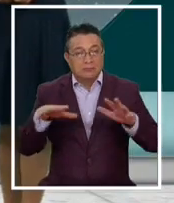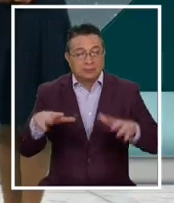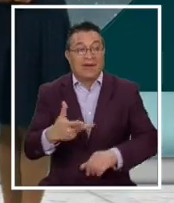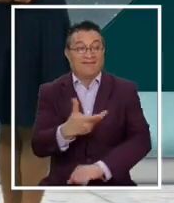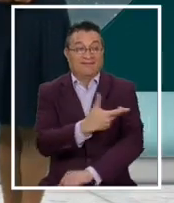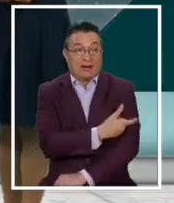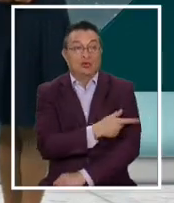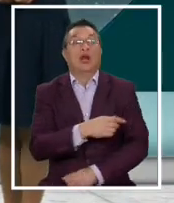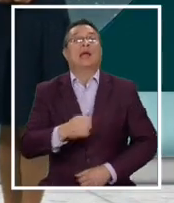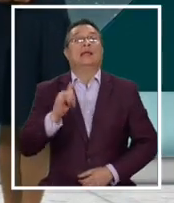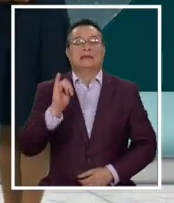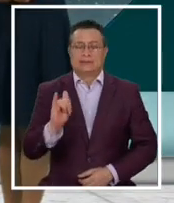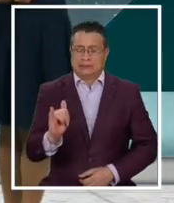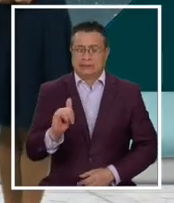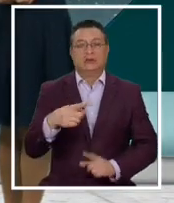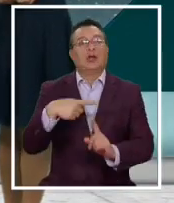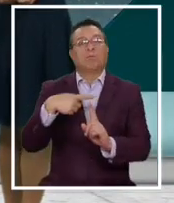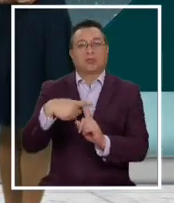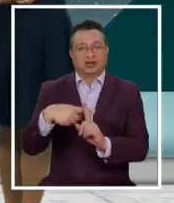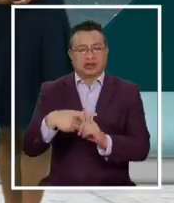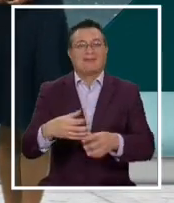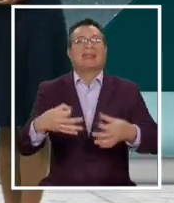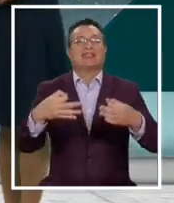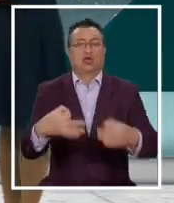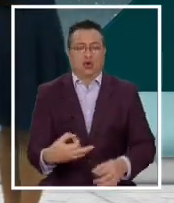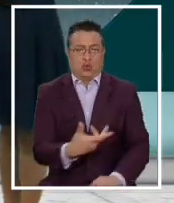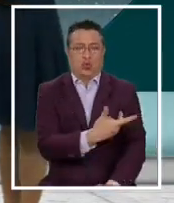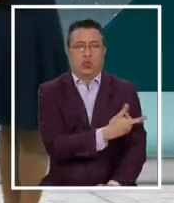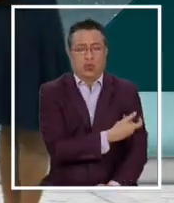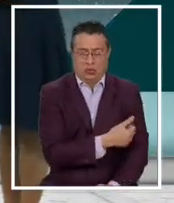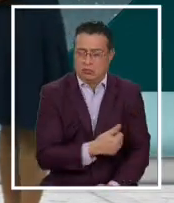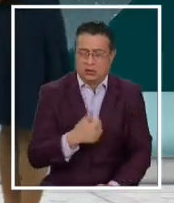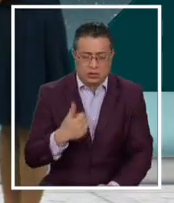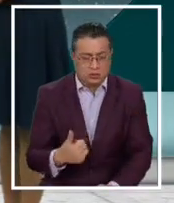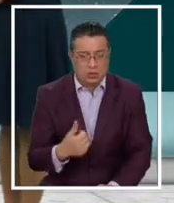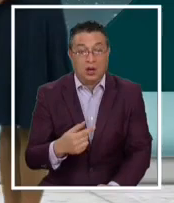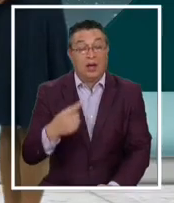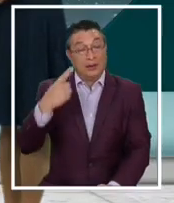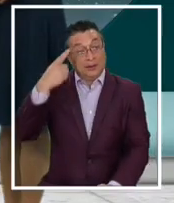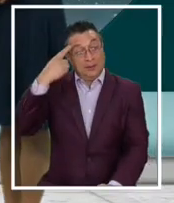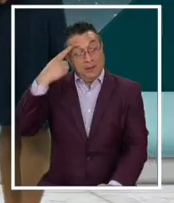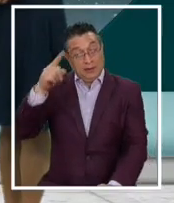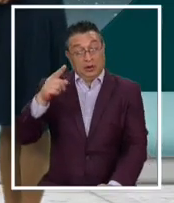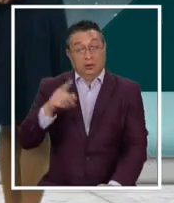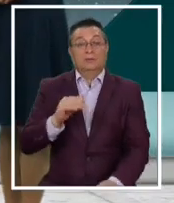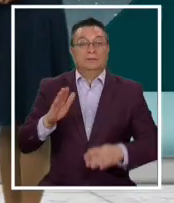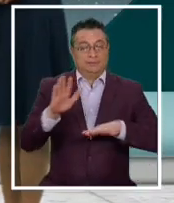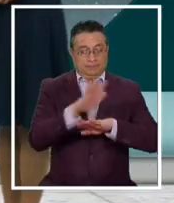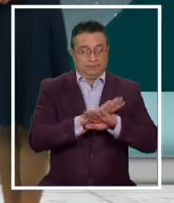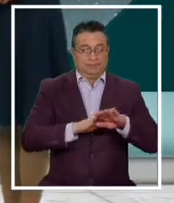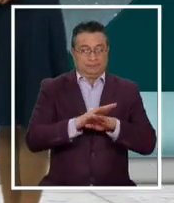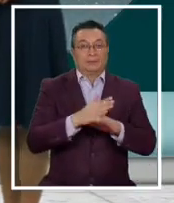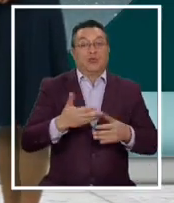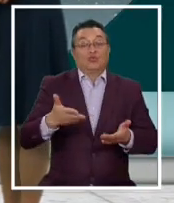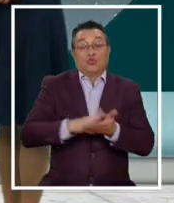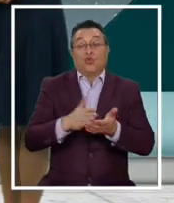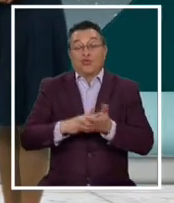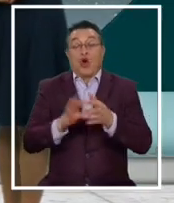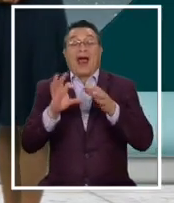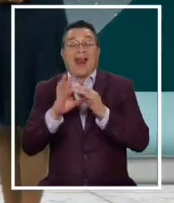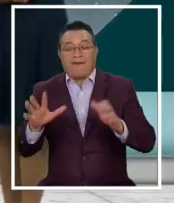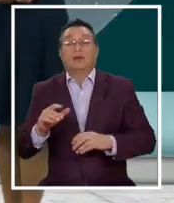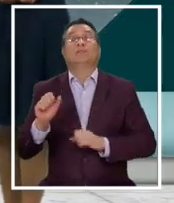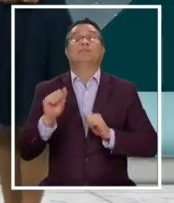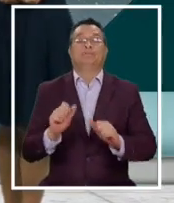que la vacuna sí es efectiva y es segura, pero sobre todo para prevenir muertes y casos